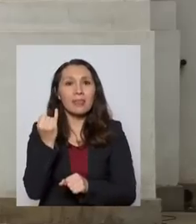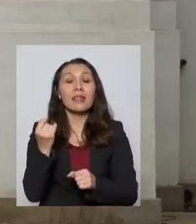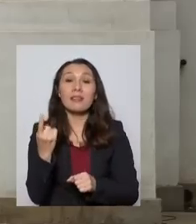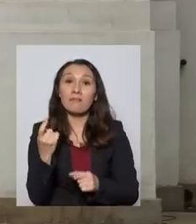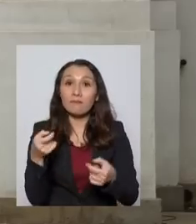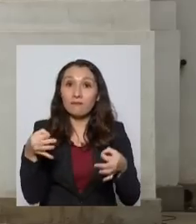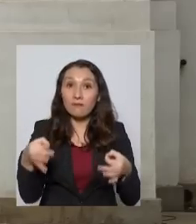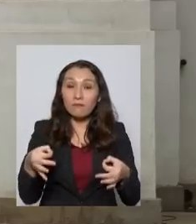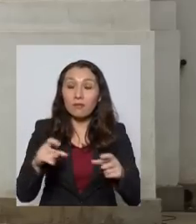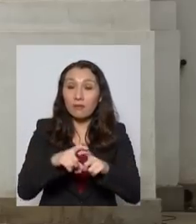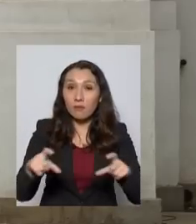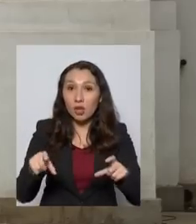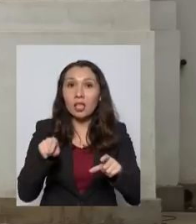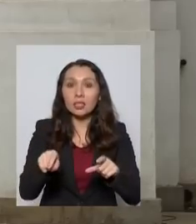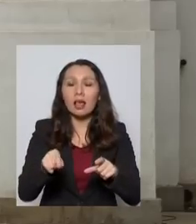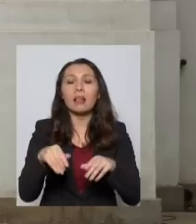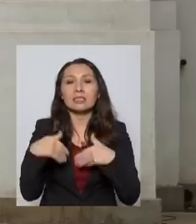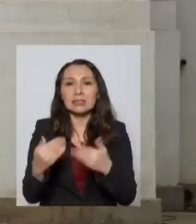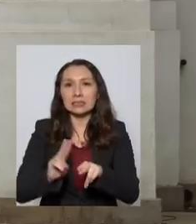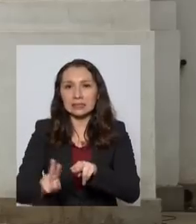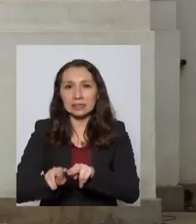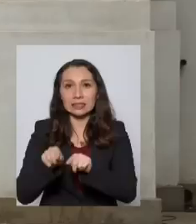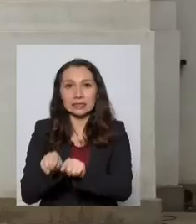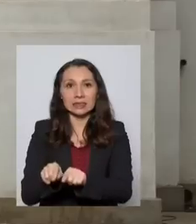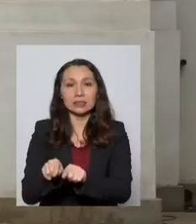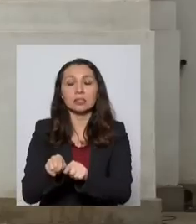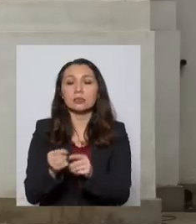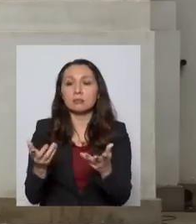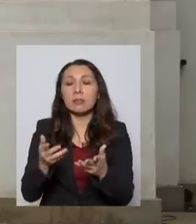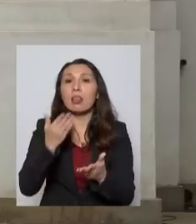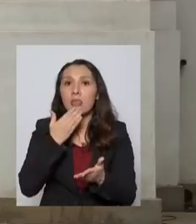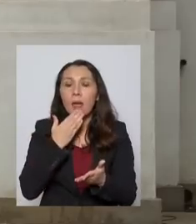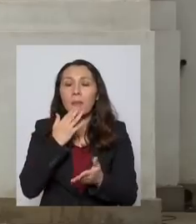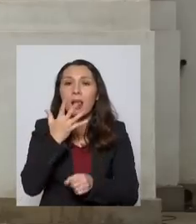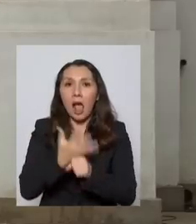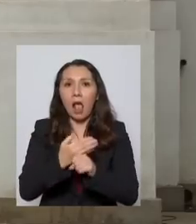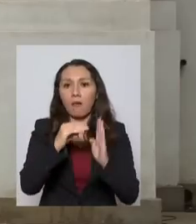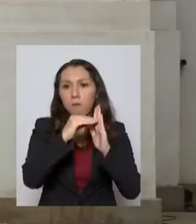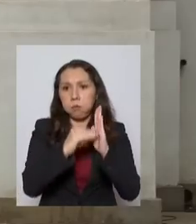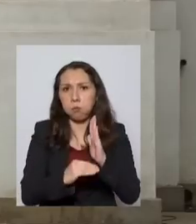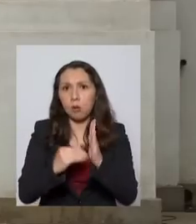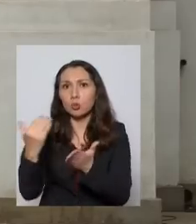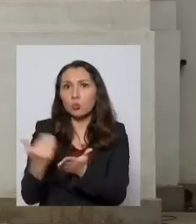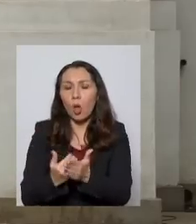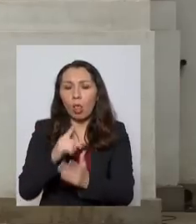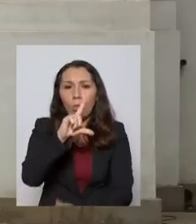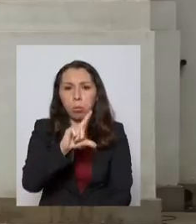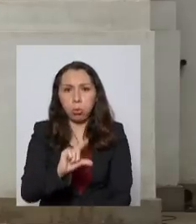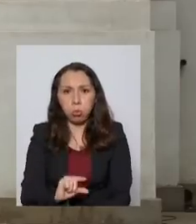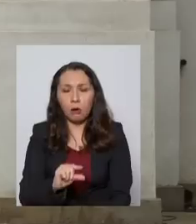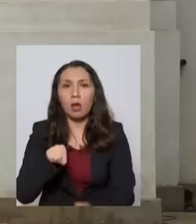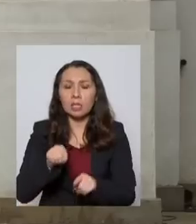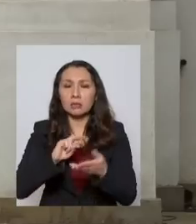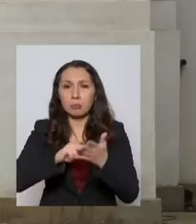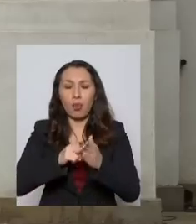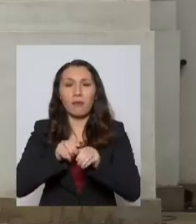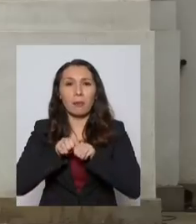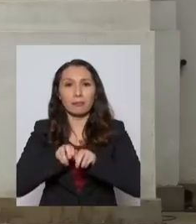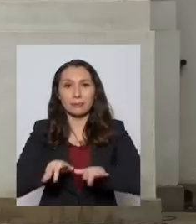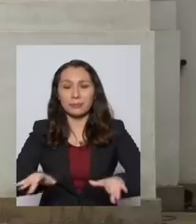que emiten boletas de honorario y que han tenido caídas de ingresos producto de esta pandemia